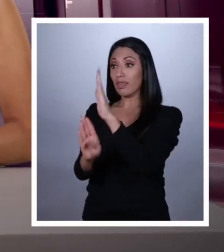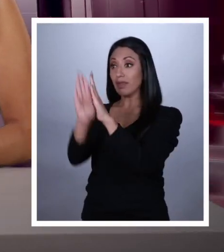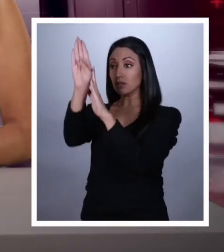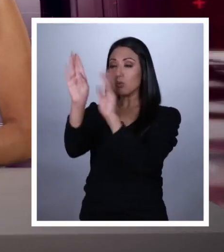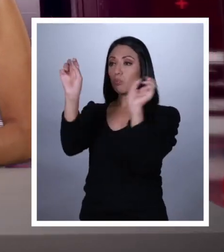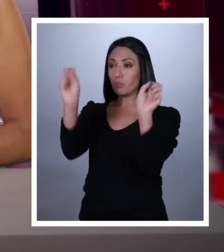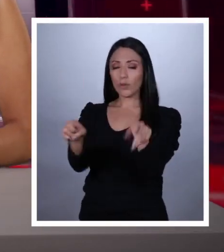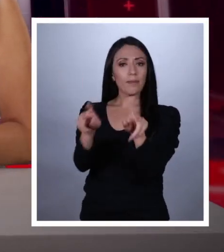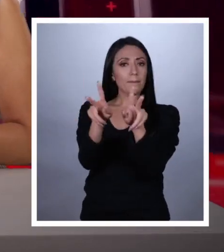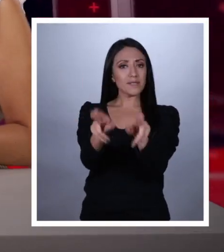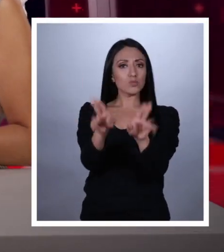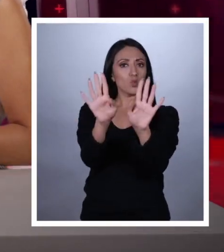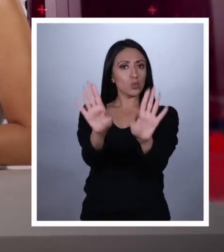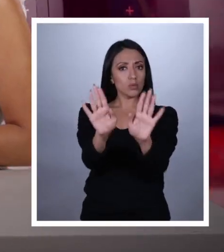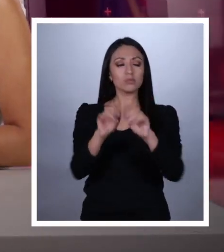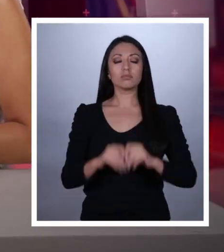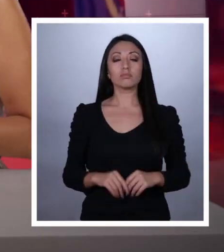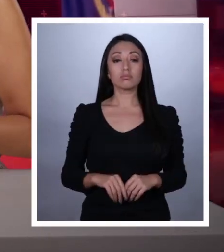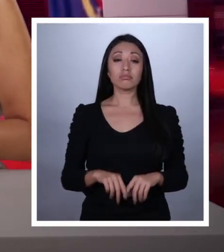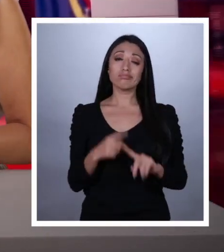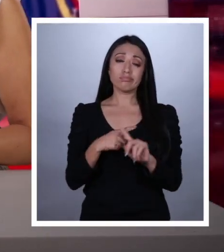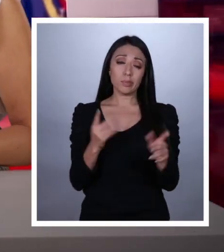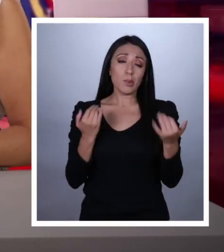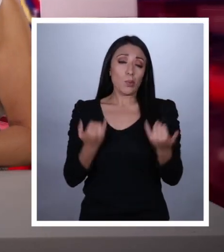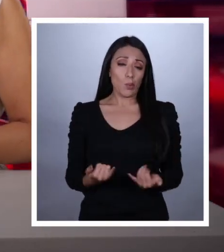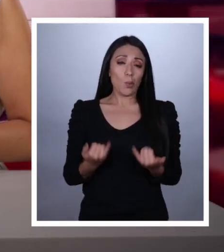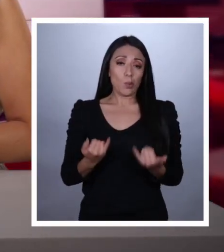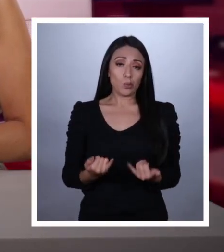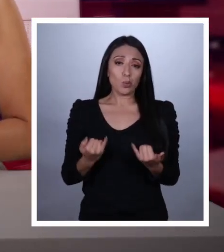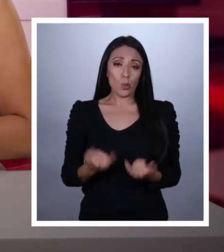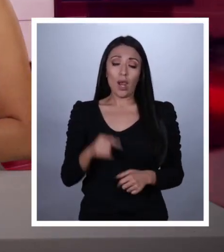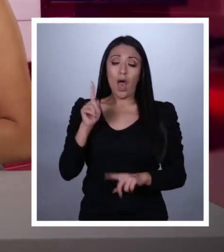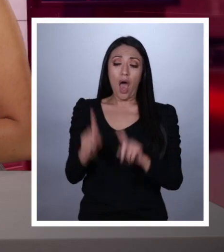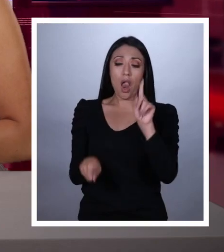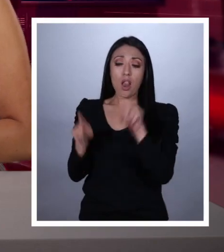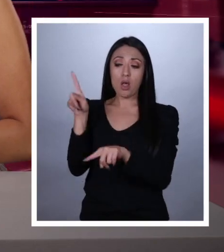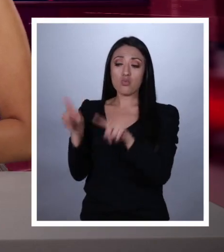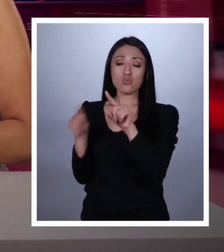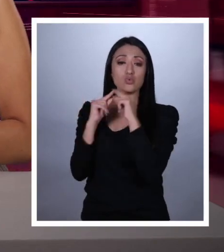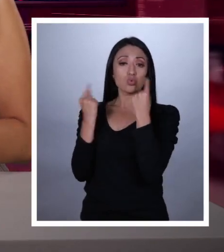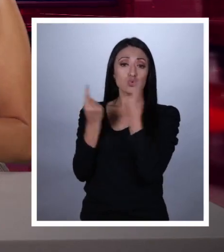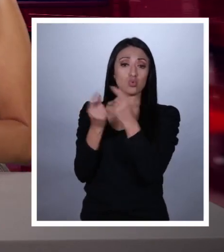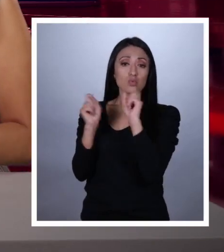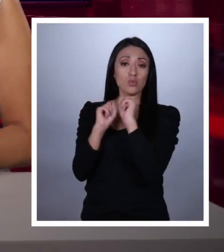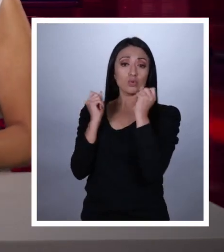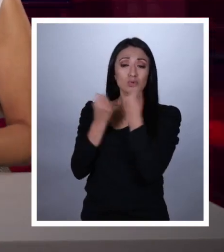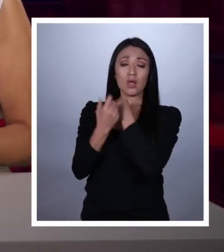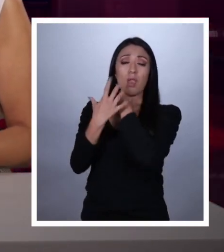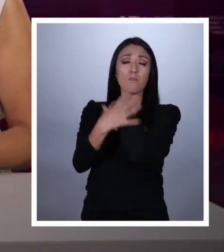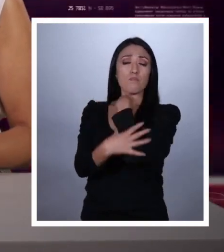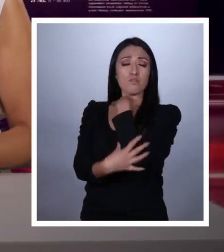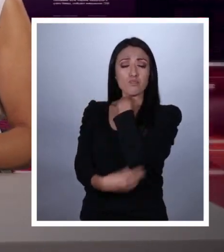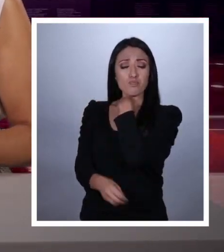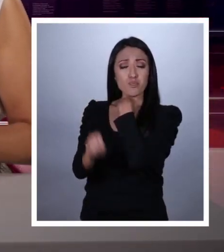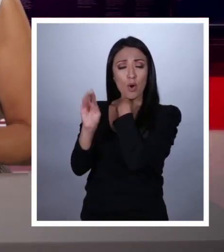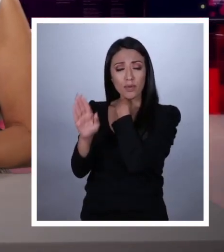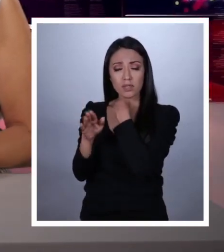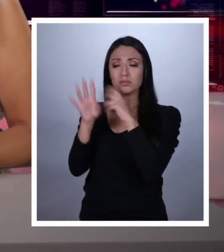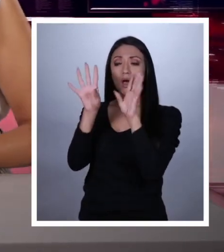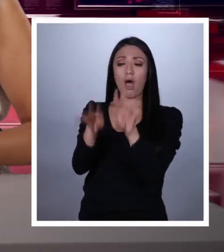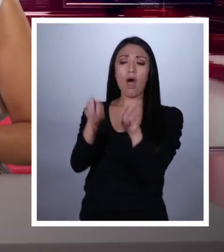participación política. Sin embargo, en la realidad, grandes sectores sociales se encuentran en situación de pobreza,